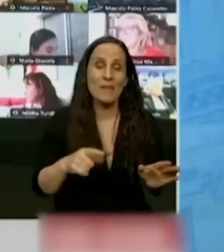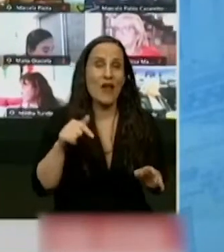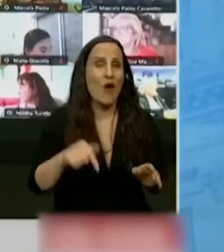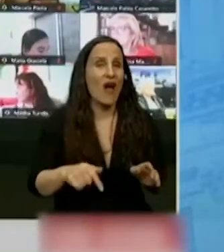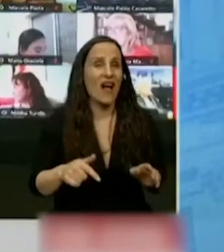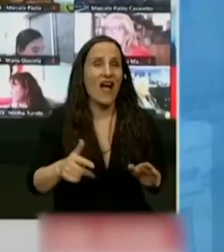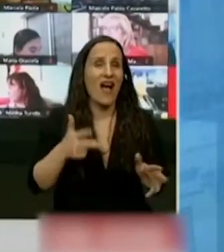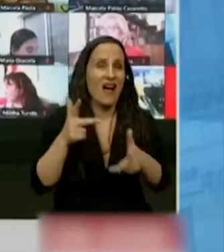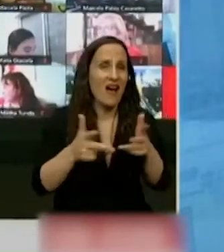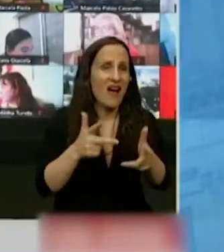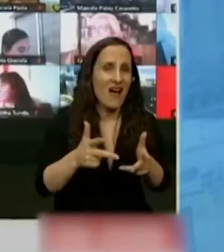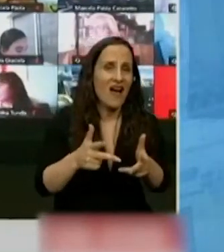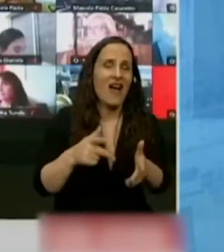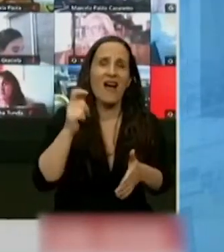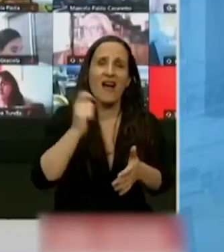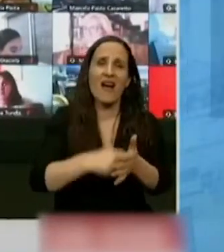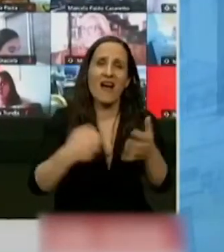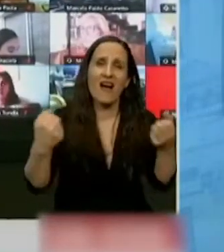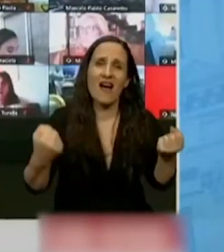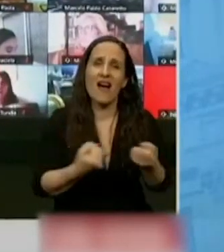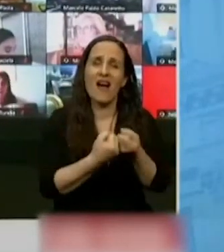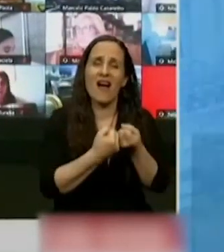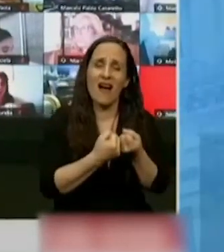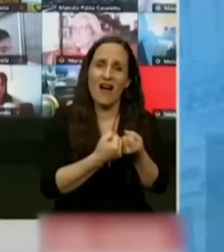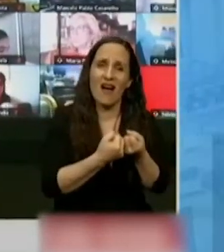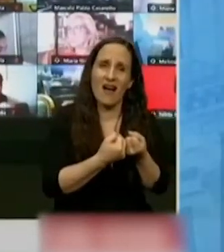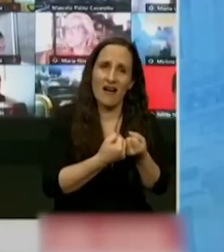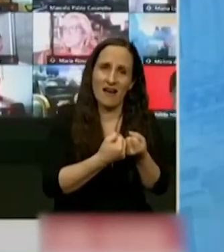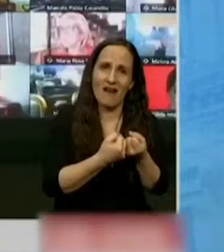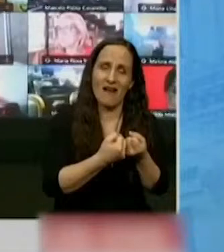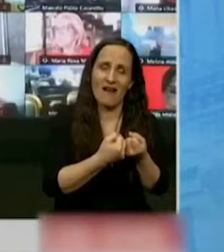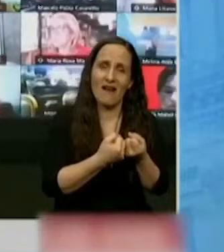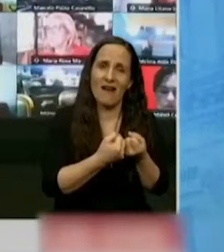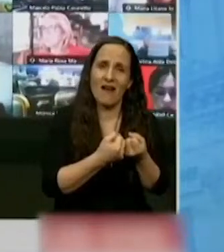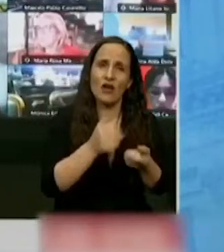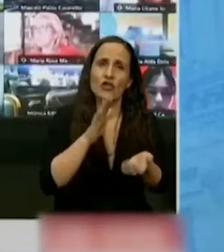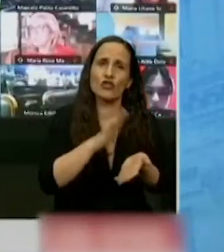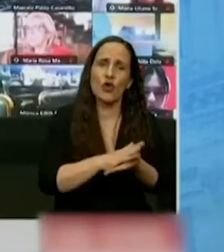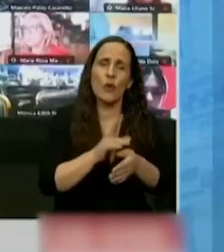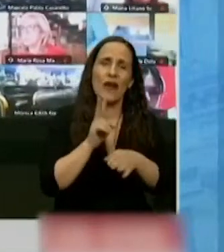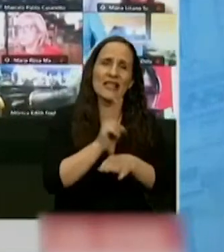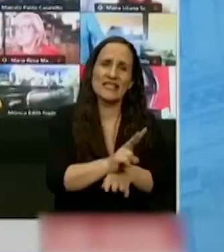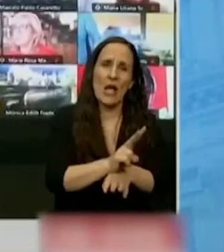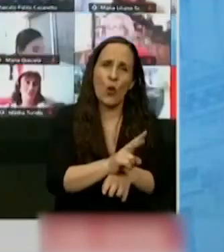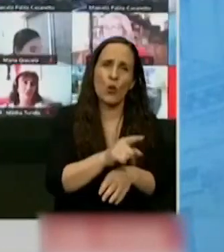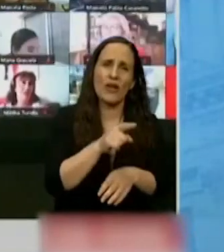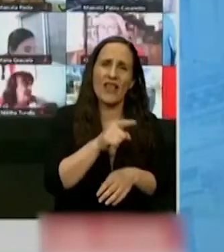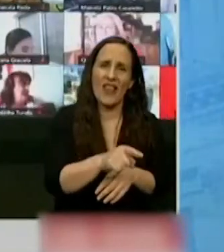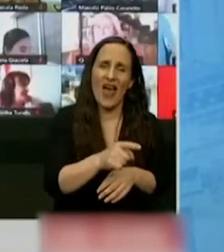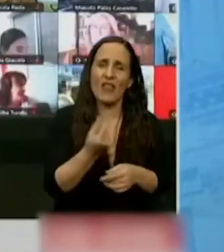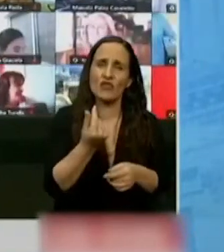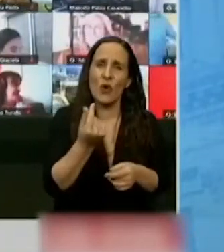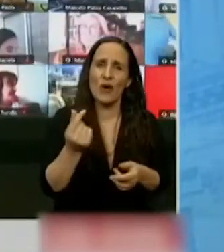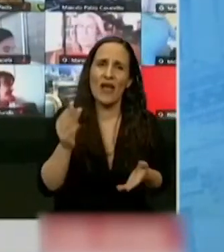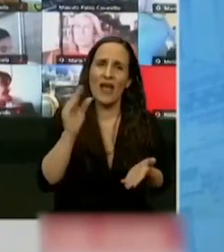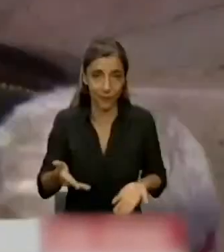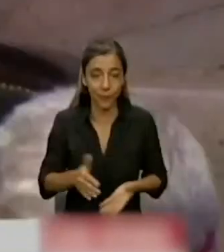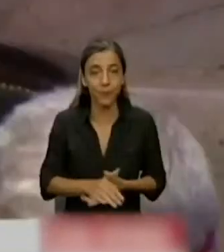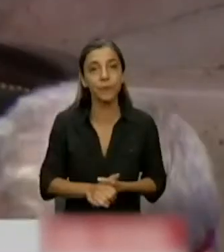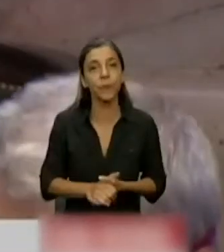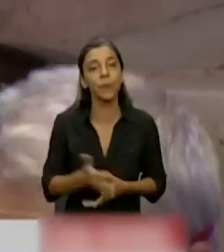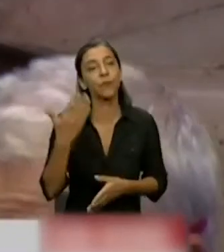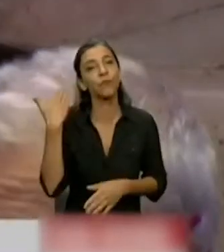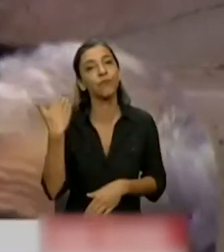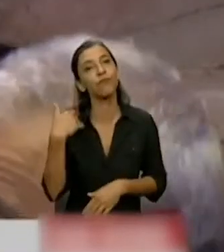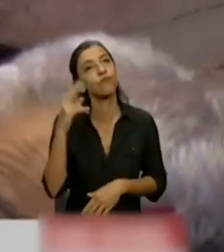volver a esa Cámara para revisar las modificaciones realizadas el principal cambio establece que la suma para financiar